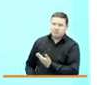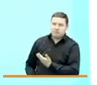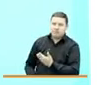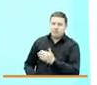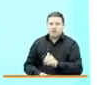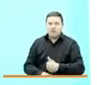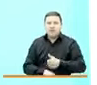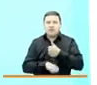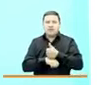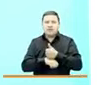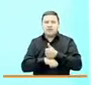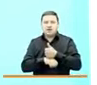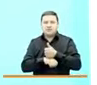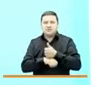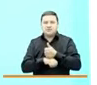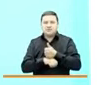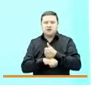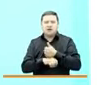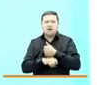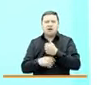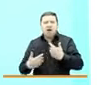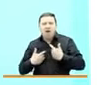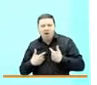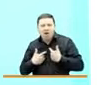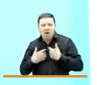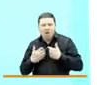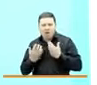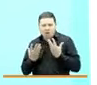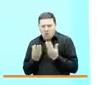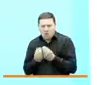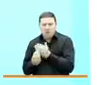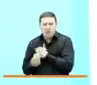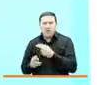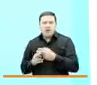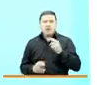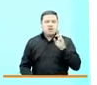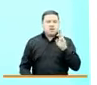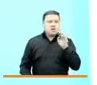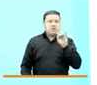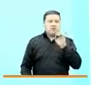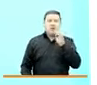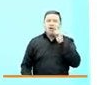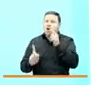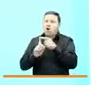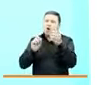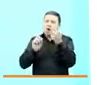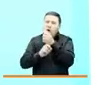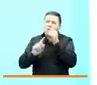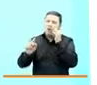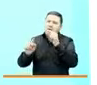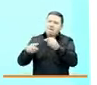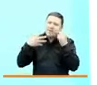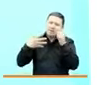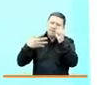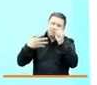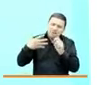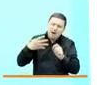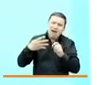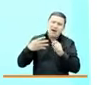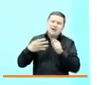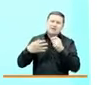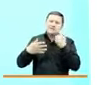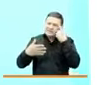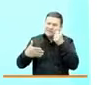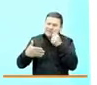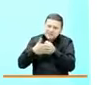director de Unidad para las Víctimas, Ramón Rodríguez, quien nos contará los logros, metas, obstáculos de esta entidad durante